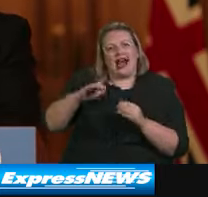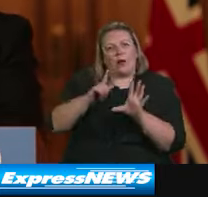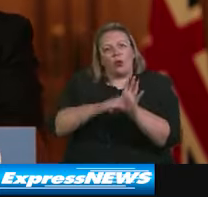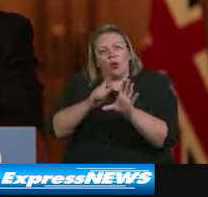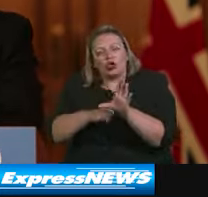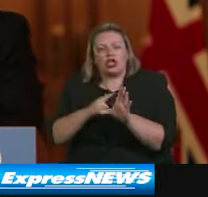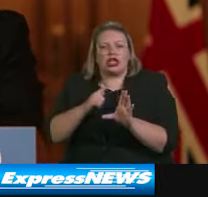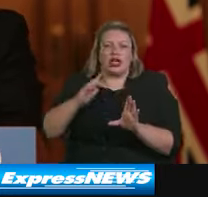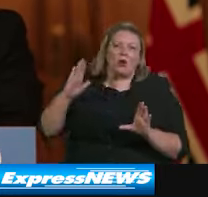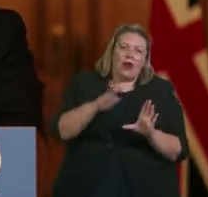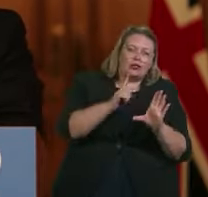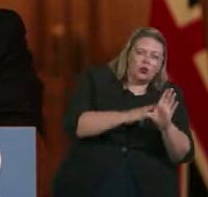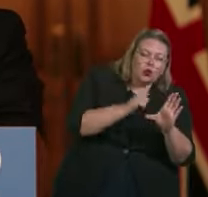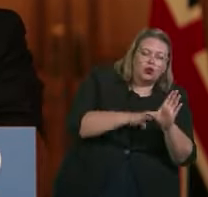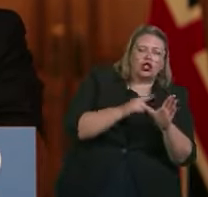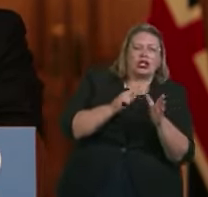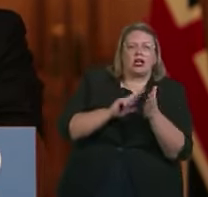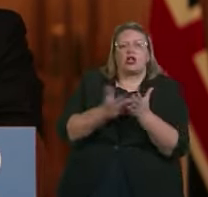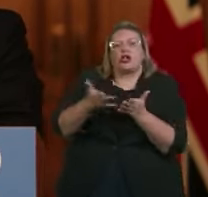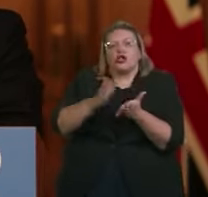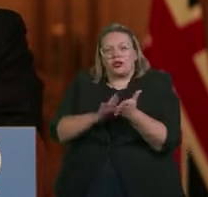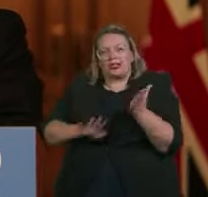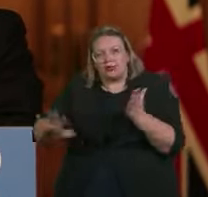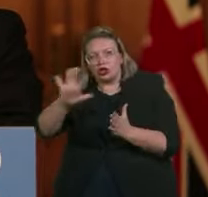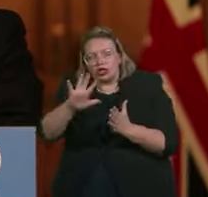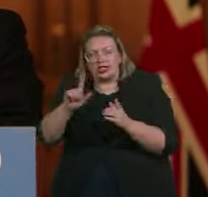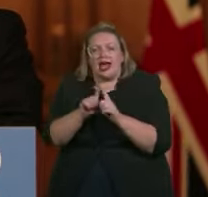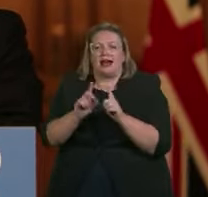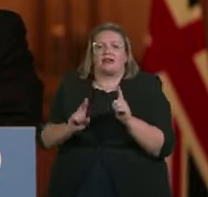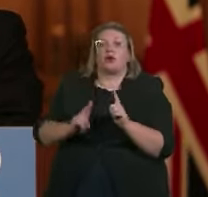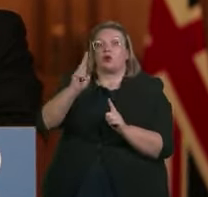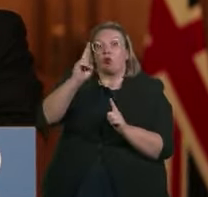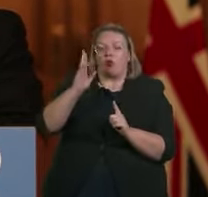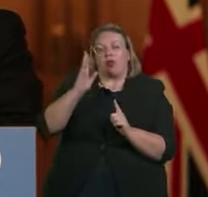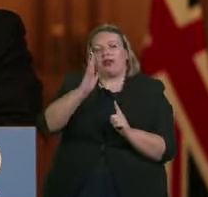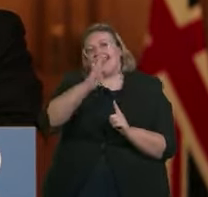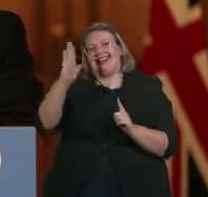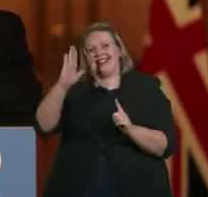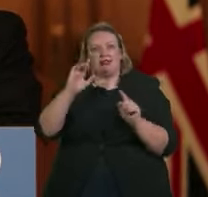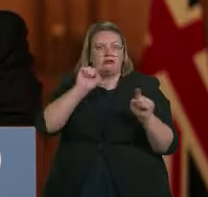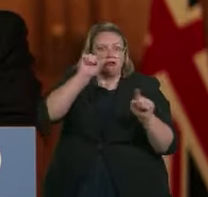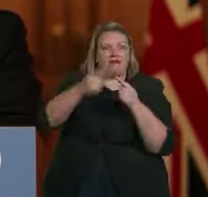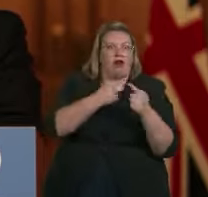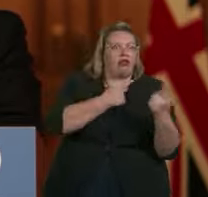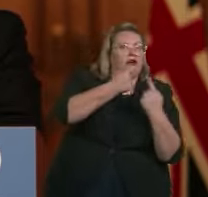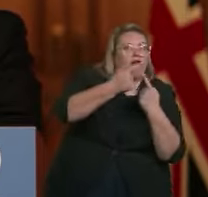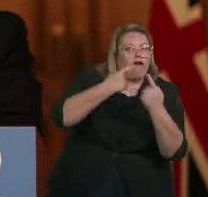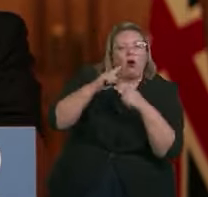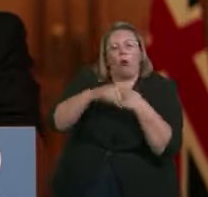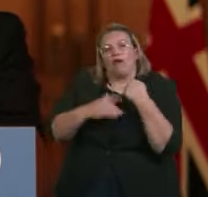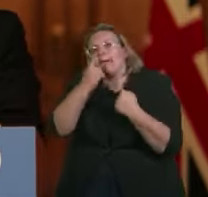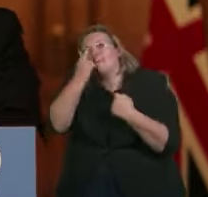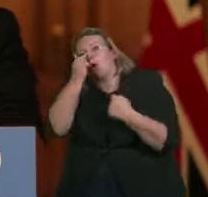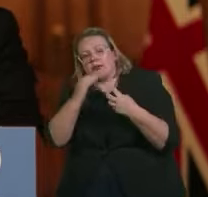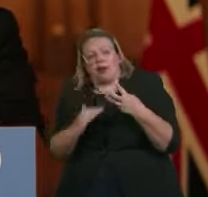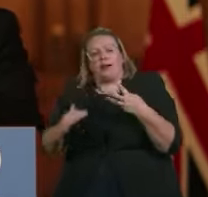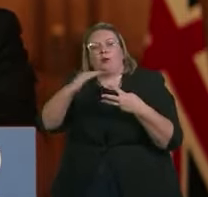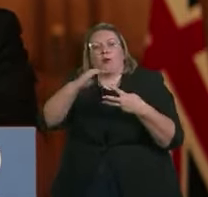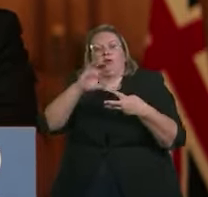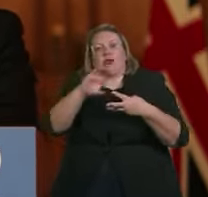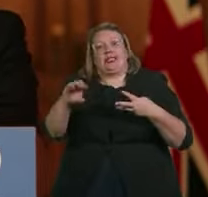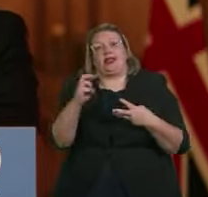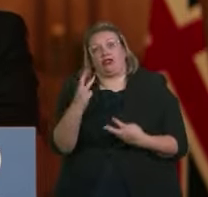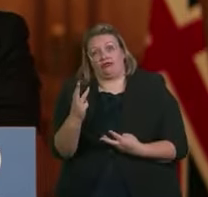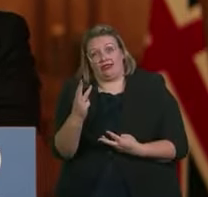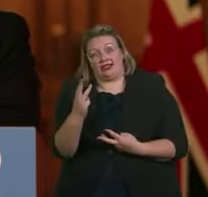Nottinghamshire y el noroeste. Y espero que el gobierno central y local continúen trabajando en estrecha colaboración, como